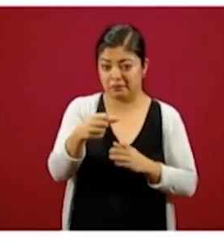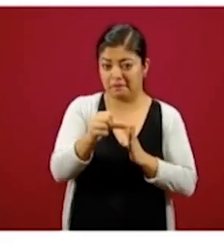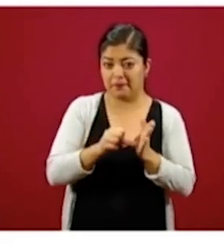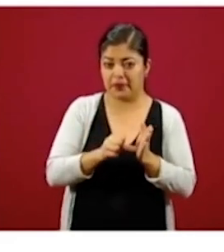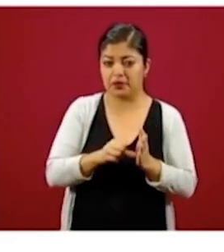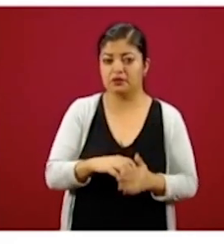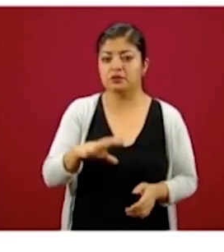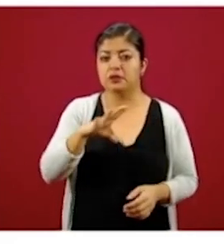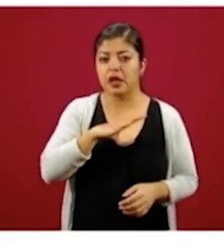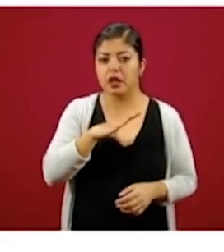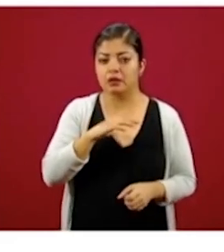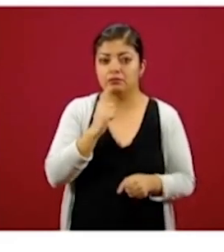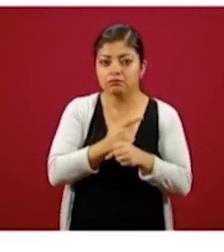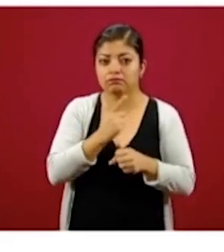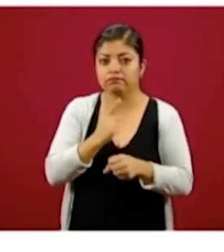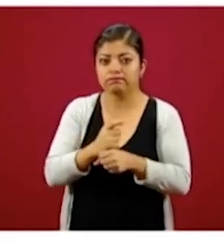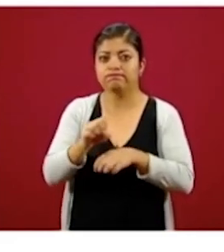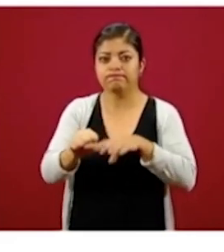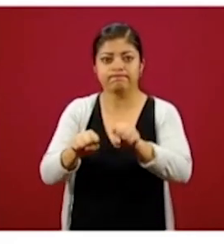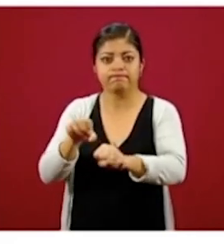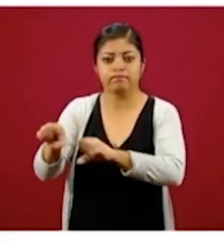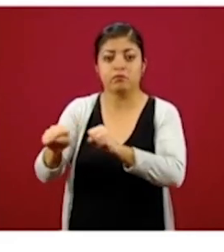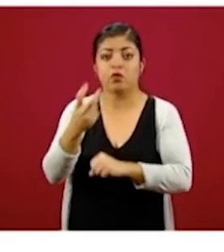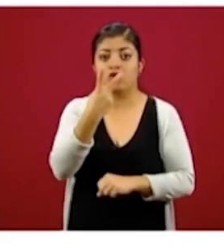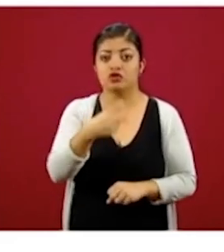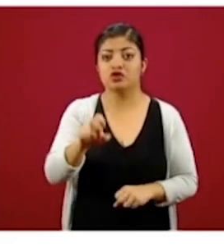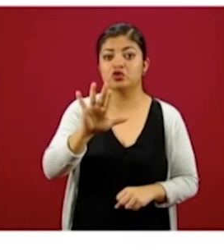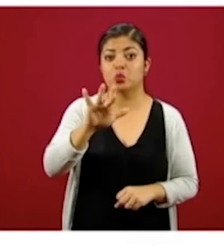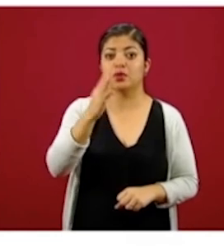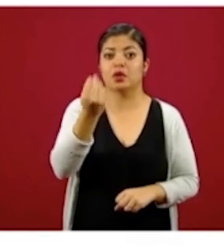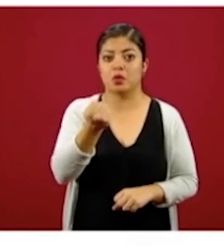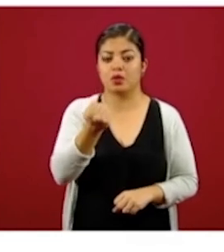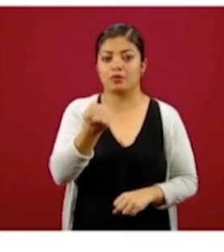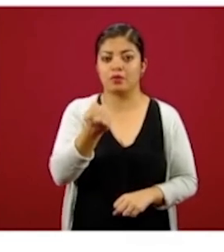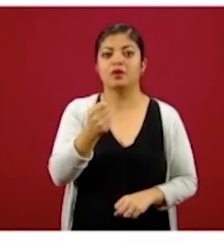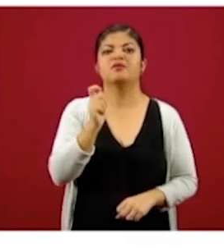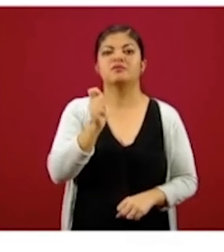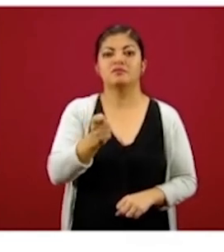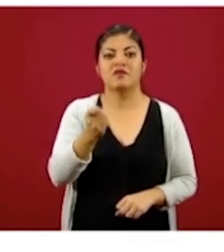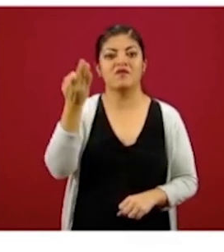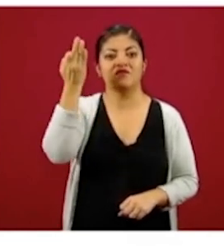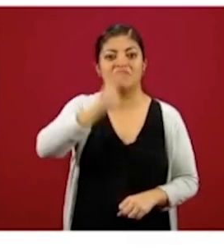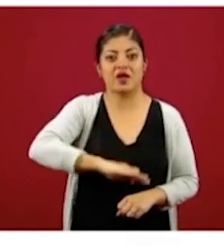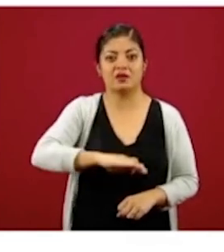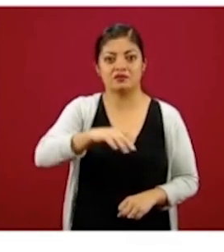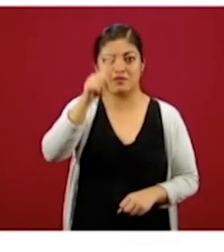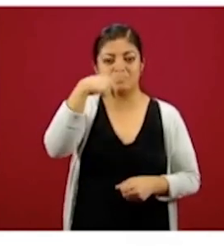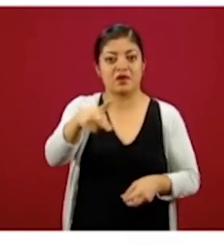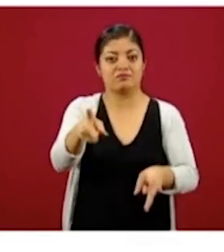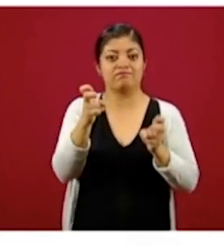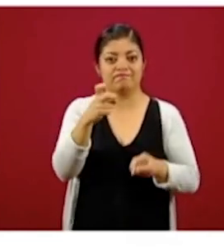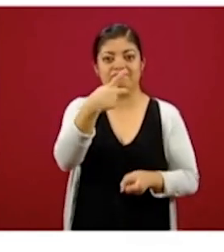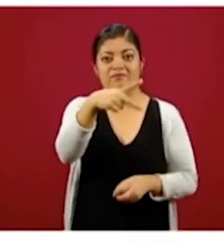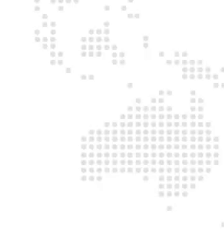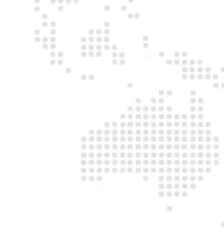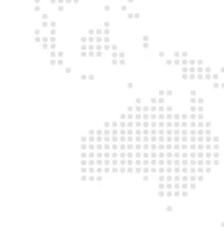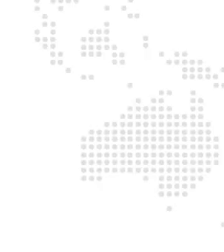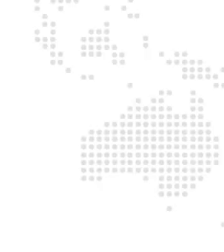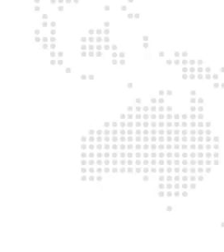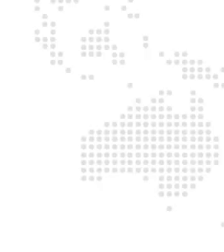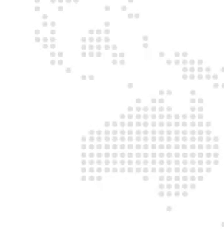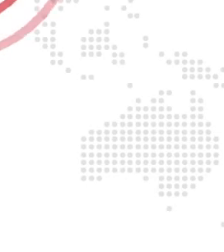259 sitios web utilizados para robo de información y datos personales.